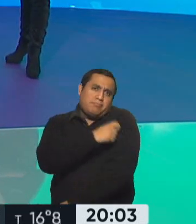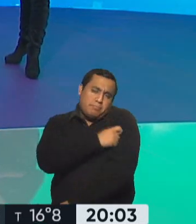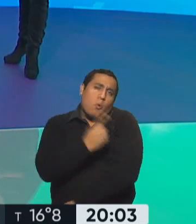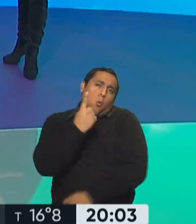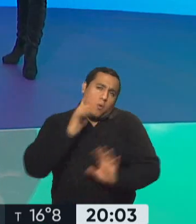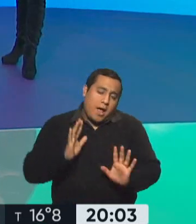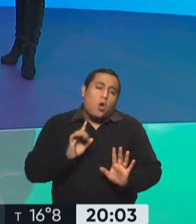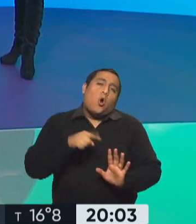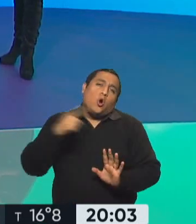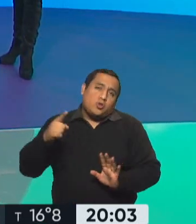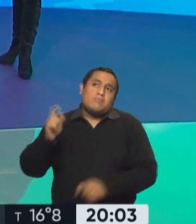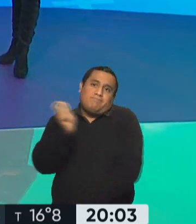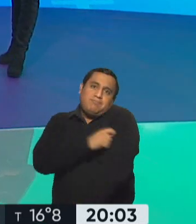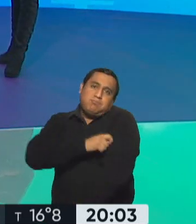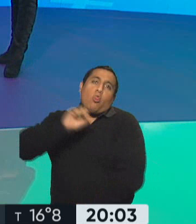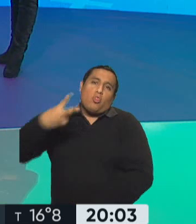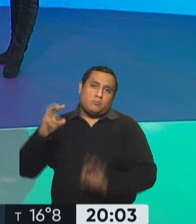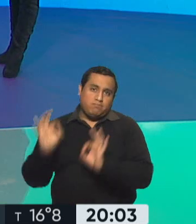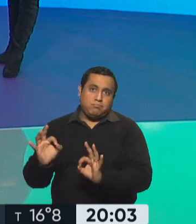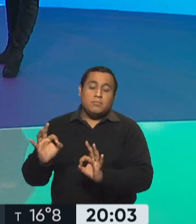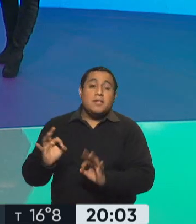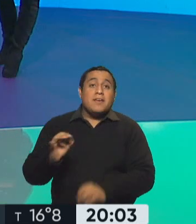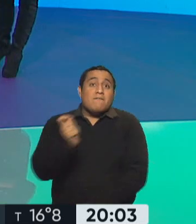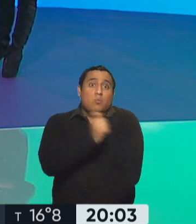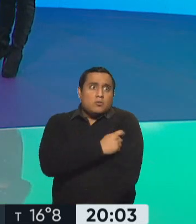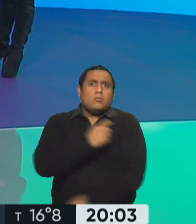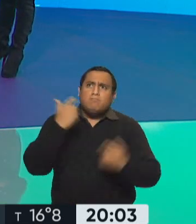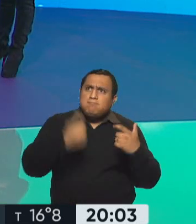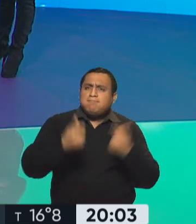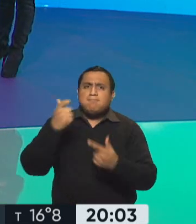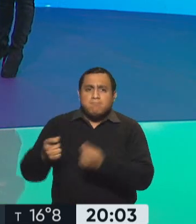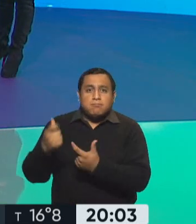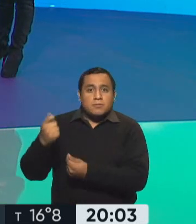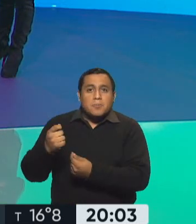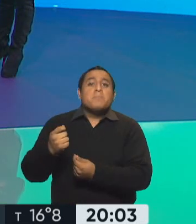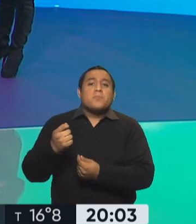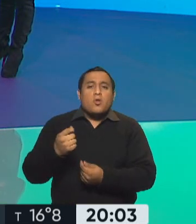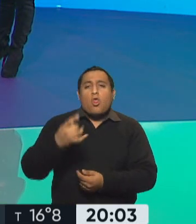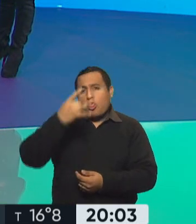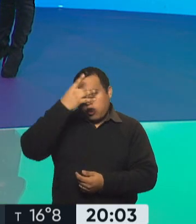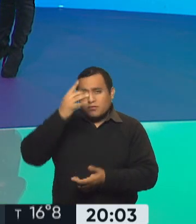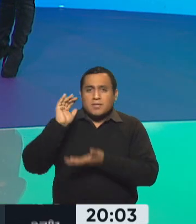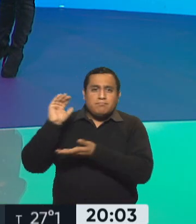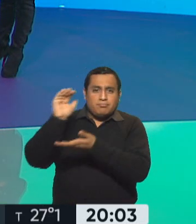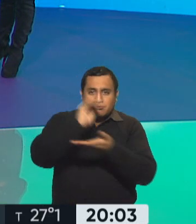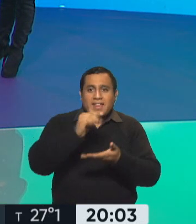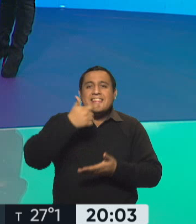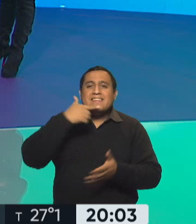dosis y el resto las dos. Exactamente, la campaña de vacunación tiene este incentivo, dosis distribuidas, 17